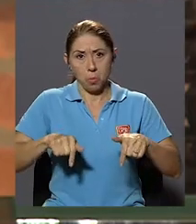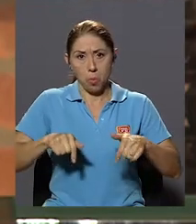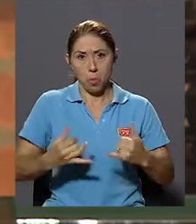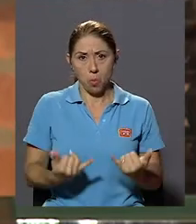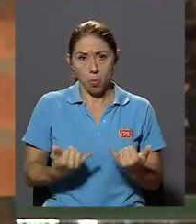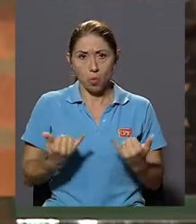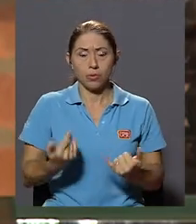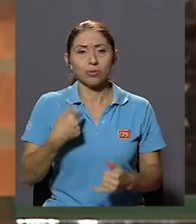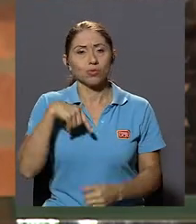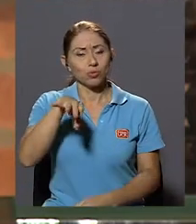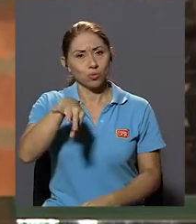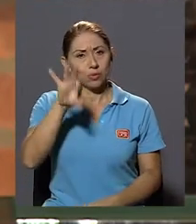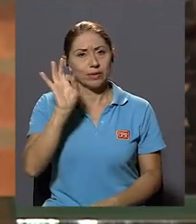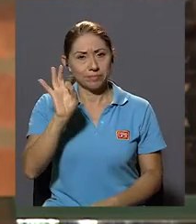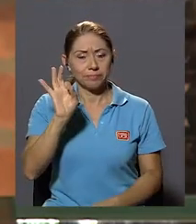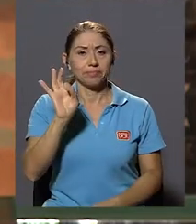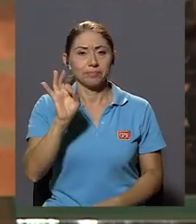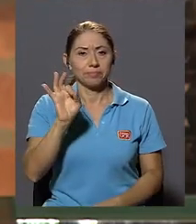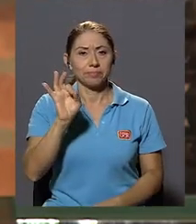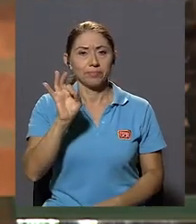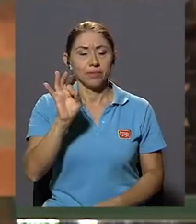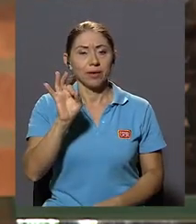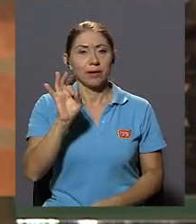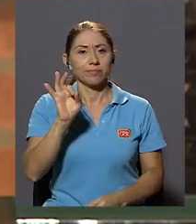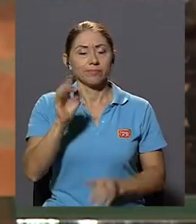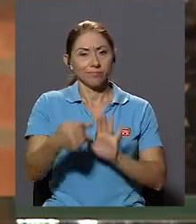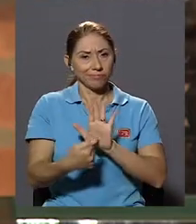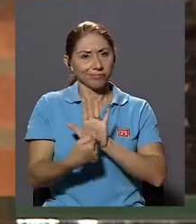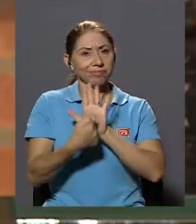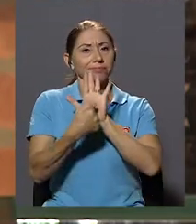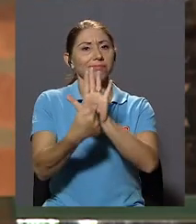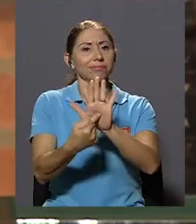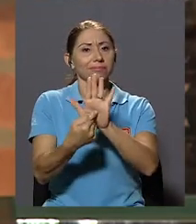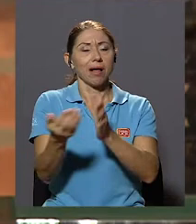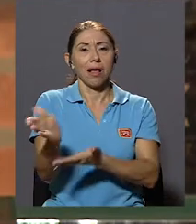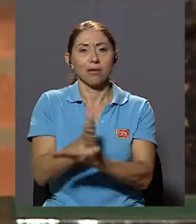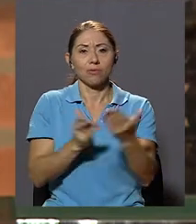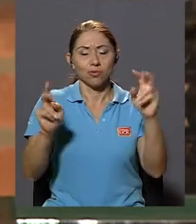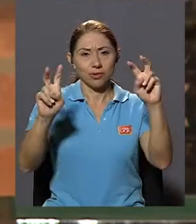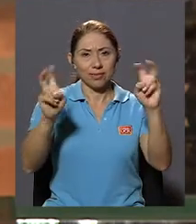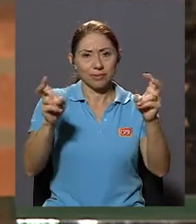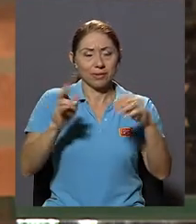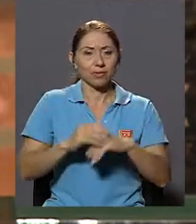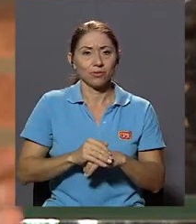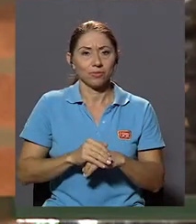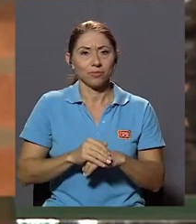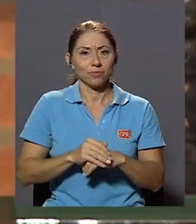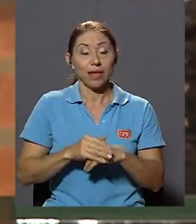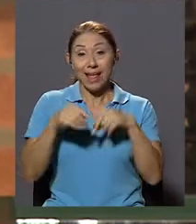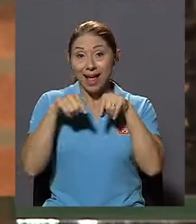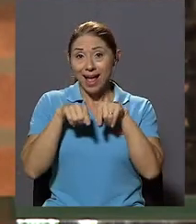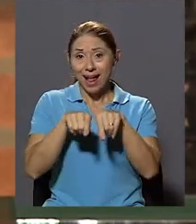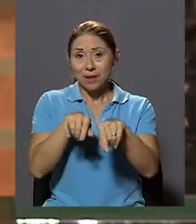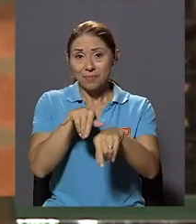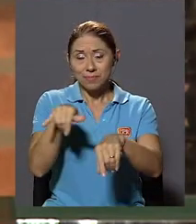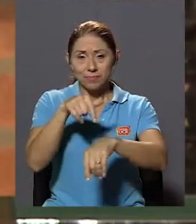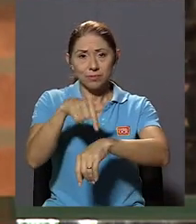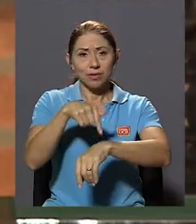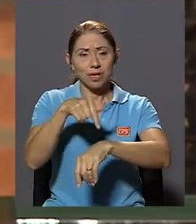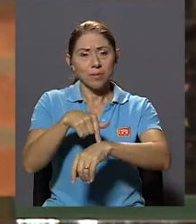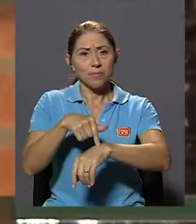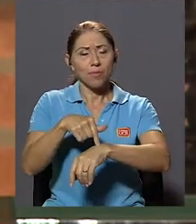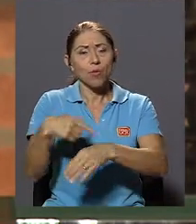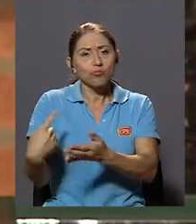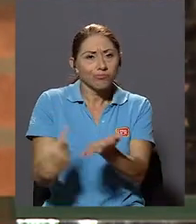Escogí resaltar algunos aspectos Y al mismo tiempo hacer una